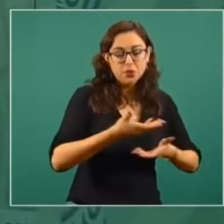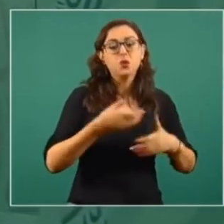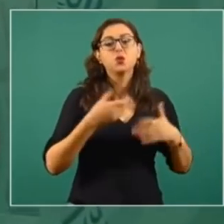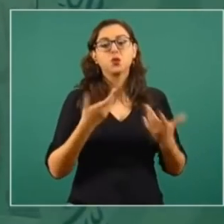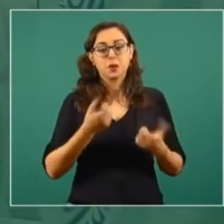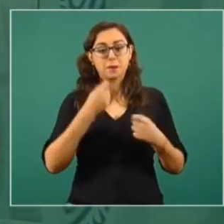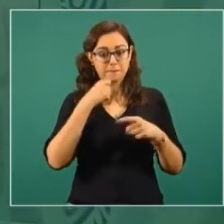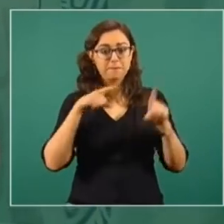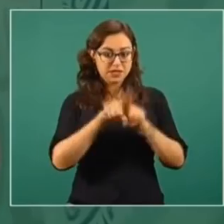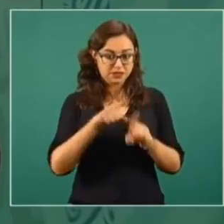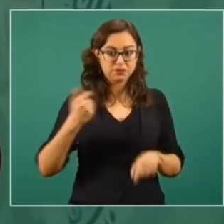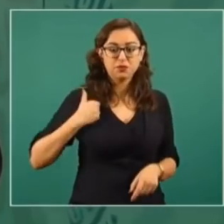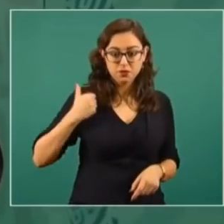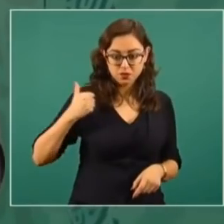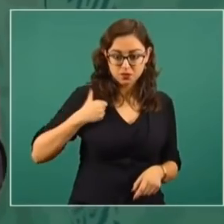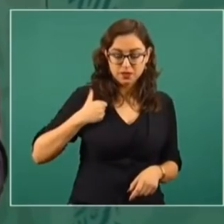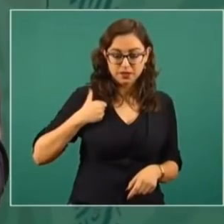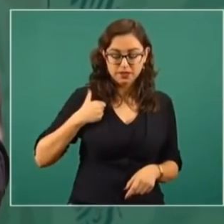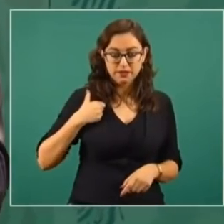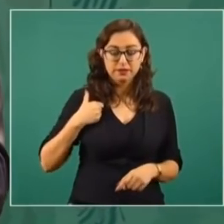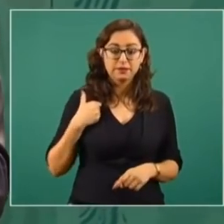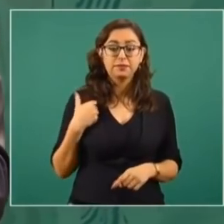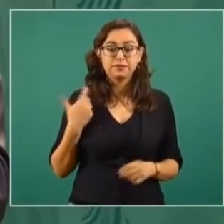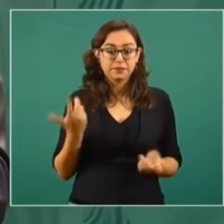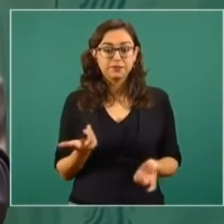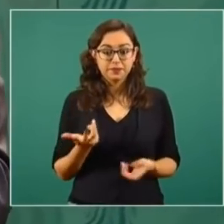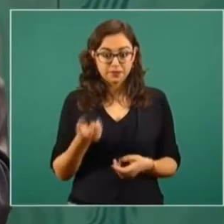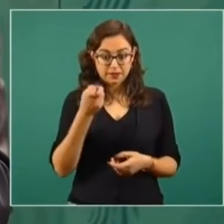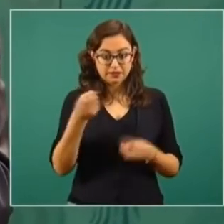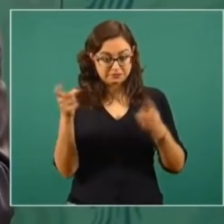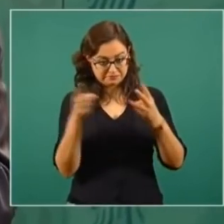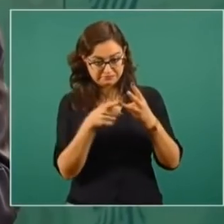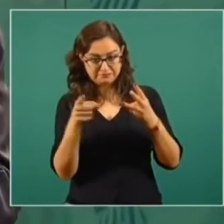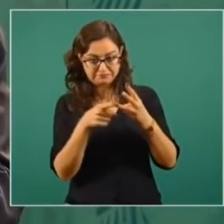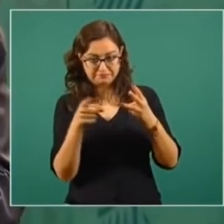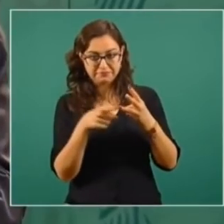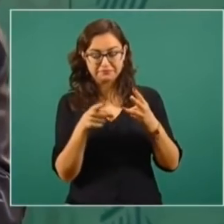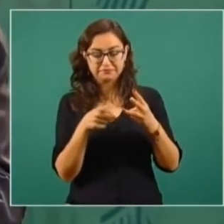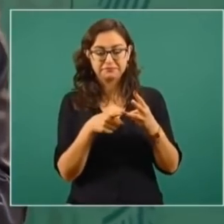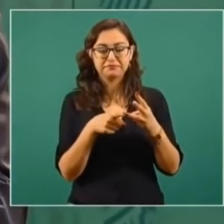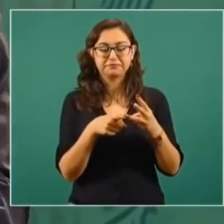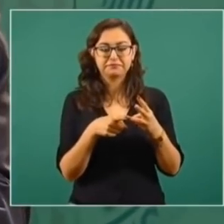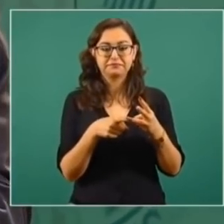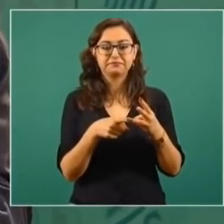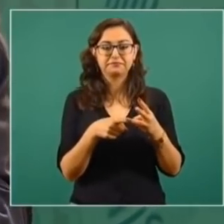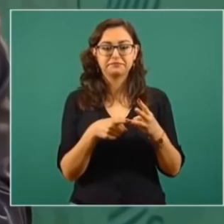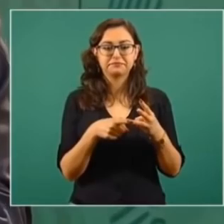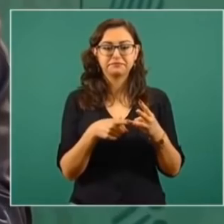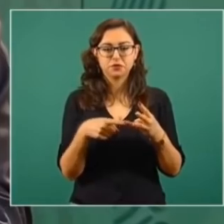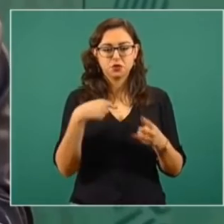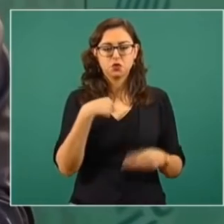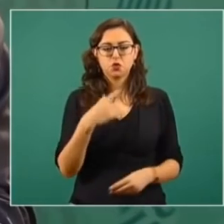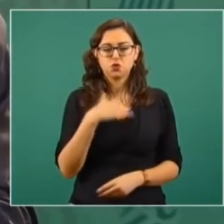cercanía con Canadá. Entonces, eso es lo tercero. Eso me tiene